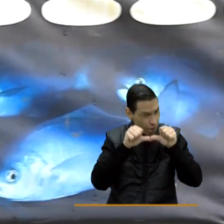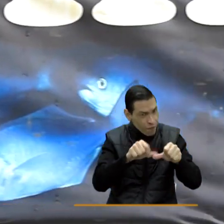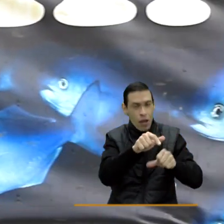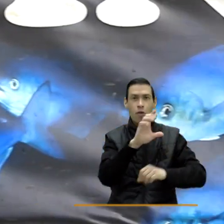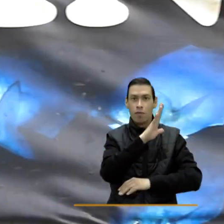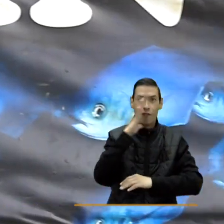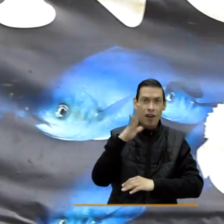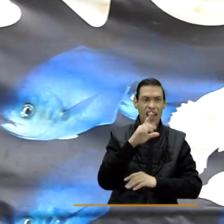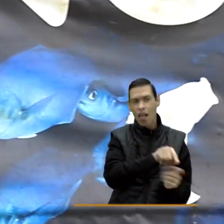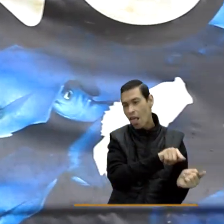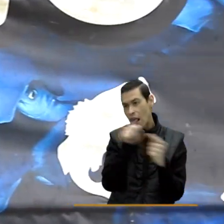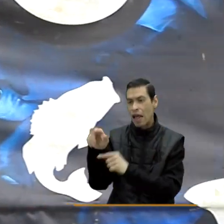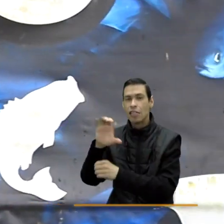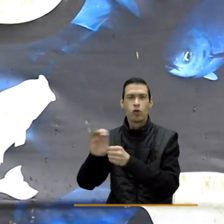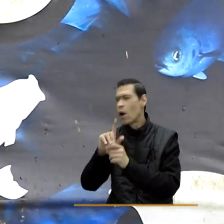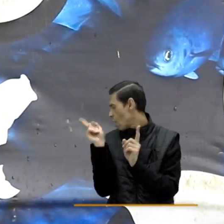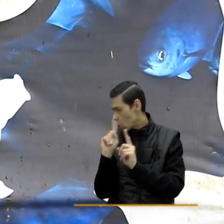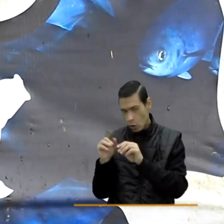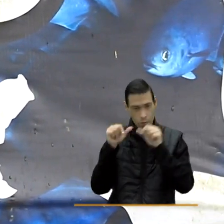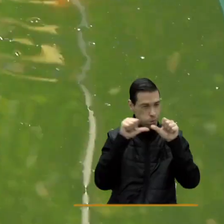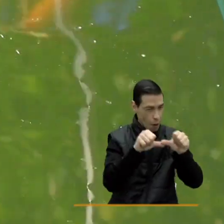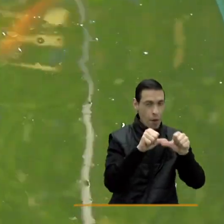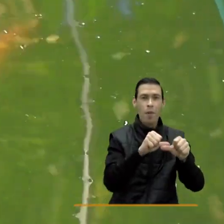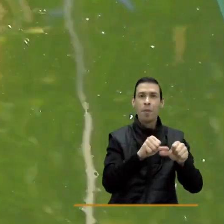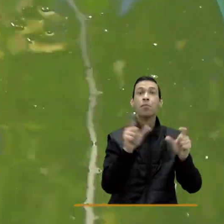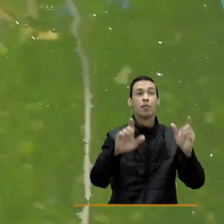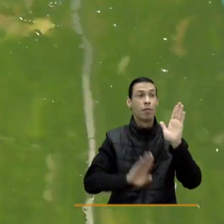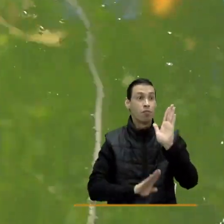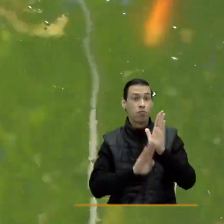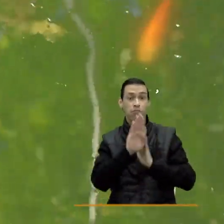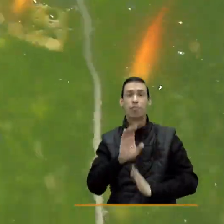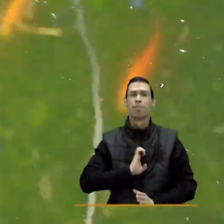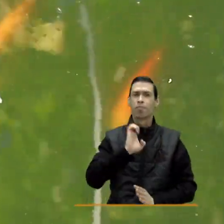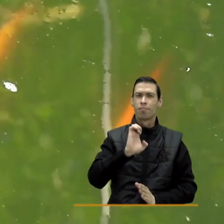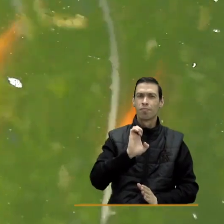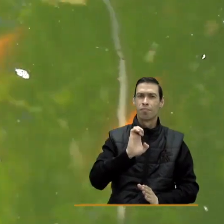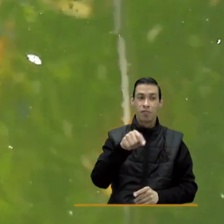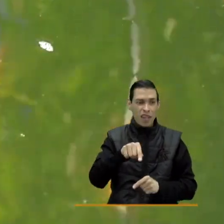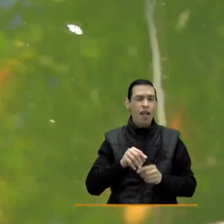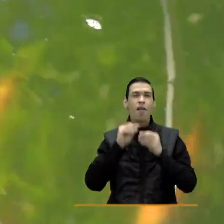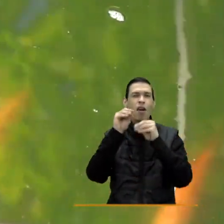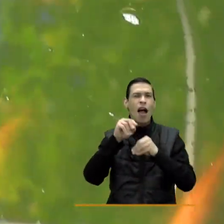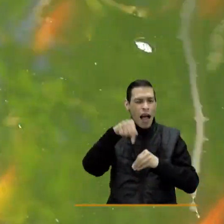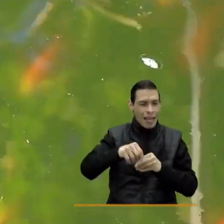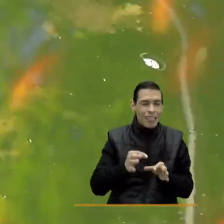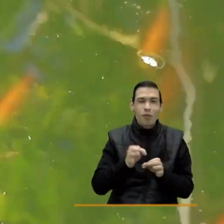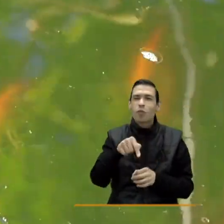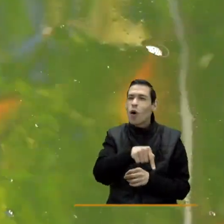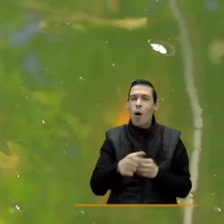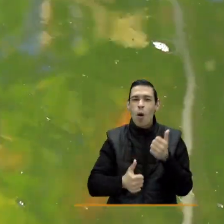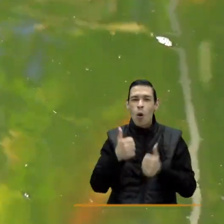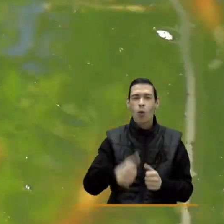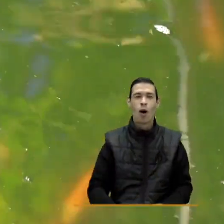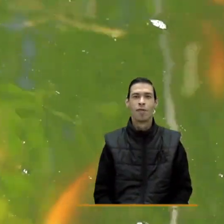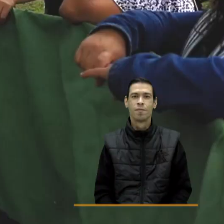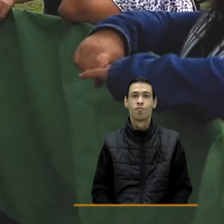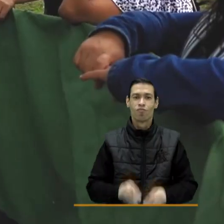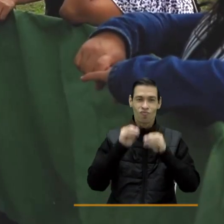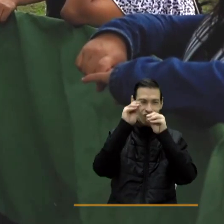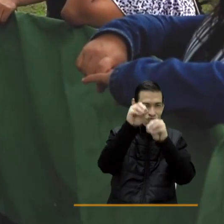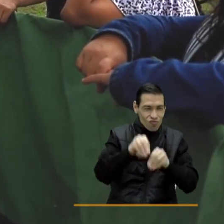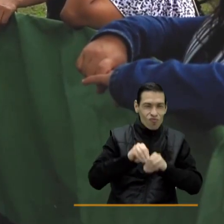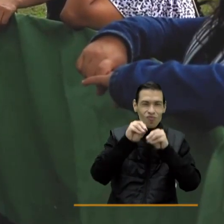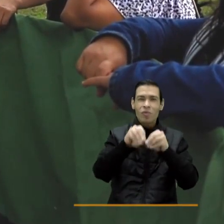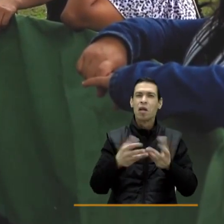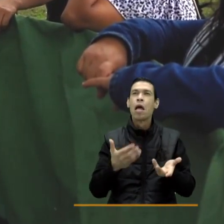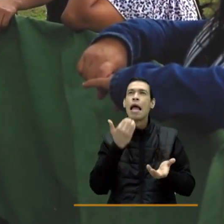mejorar sus ingresos. Y además generar emprendimientos, ¿qué formaciones se han realizado acá en esta vereda? Bueno, en esta vereda hemos realizado formaciones del